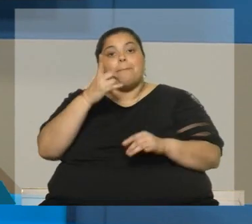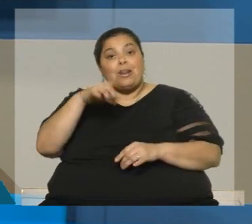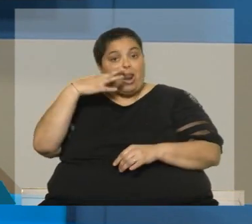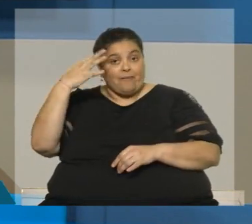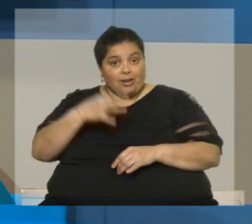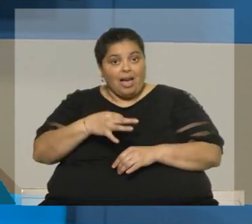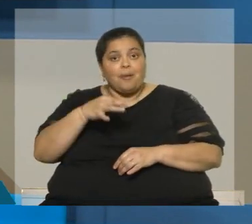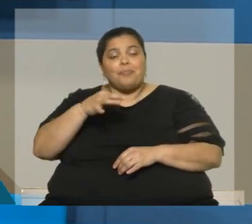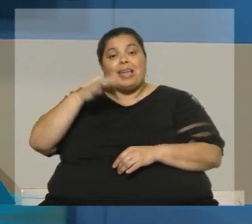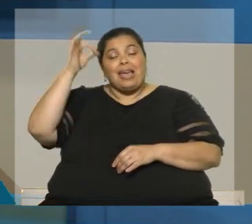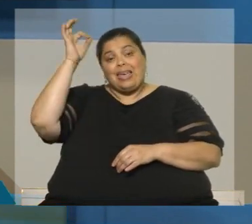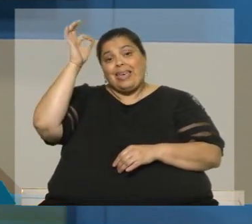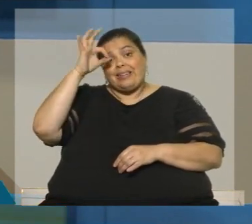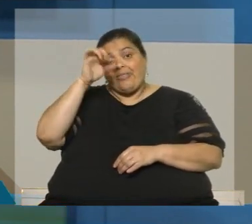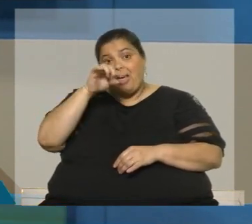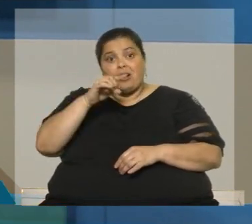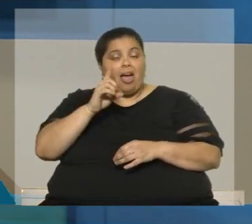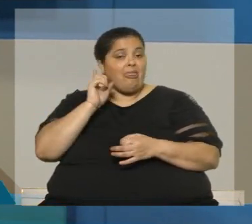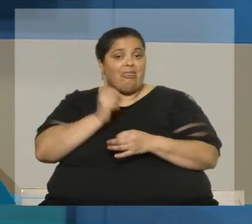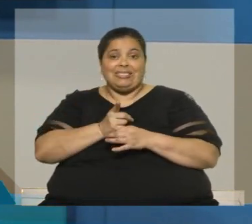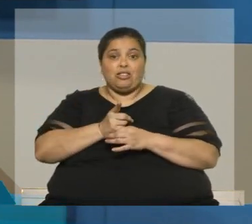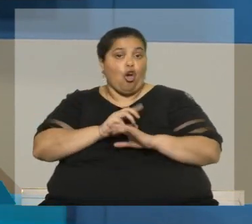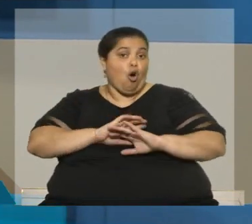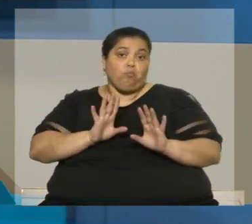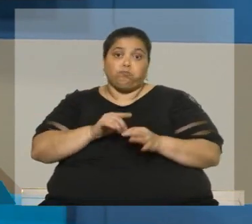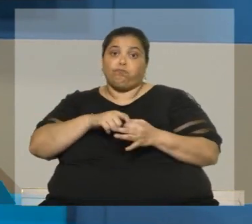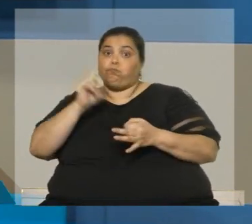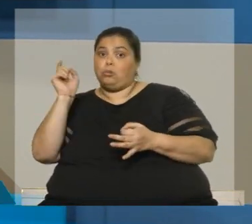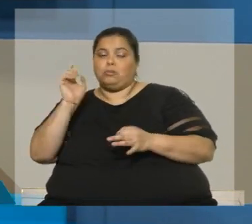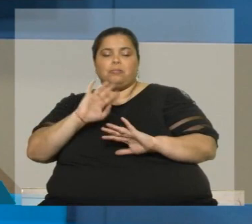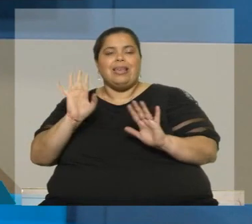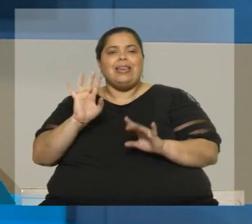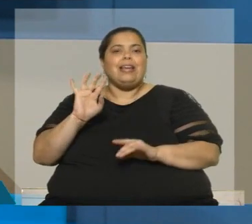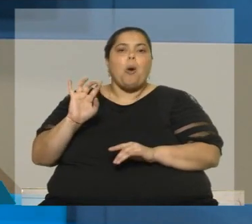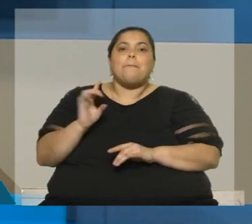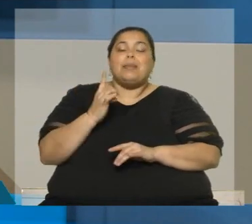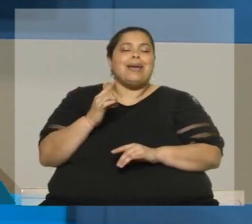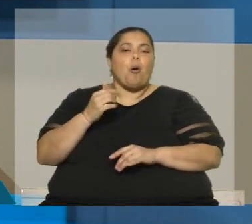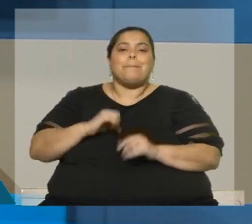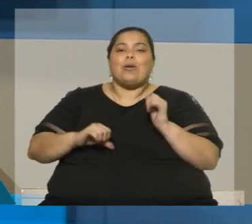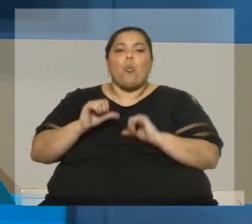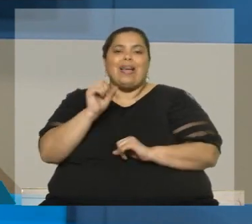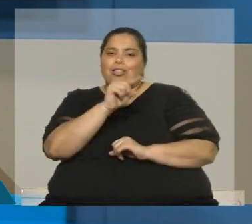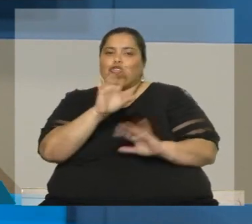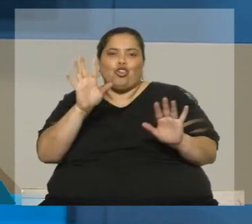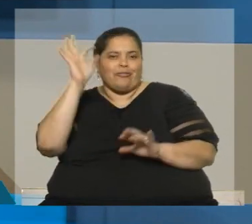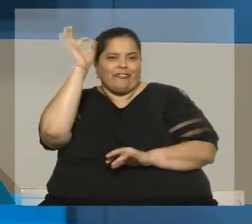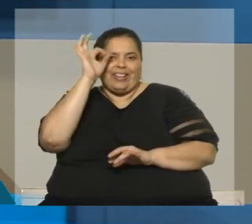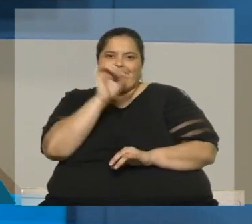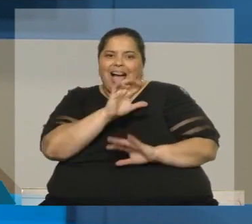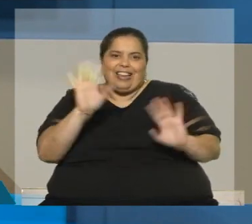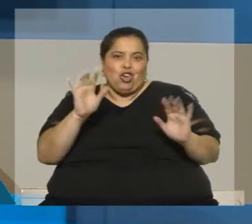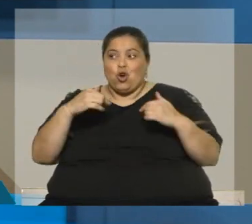el Reino Unido tomó la decisión soberana de irse y que creo que los principales perjudicados de irse son los británicos. Los europeos hemos continuado avanzando,